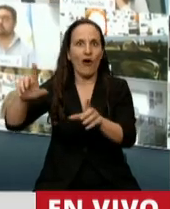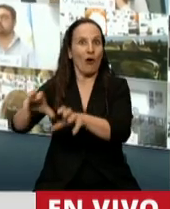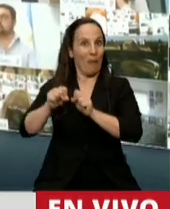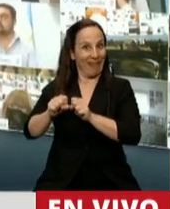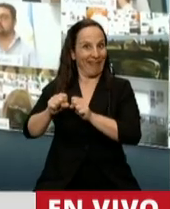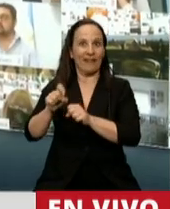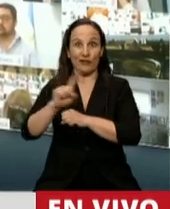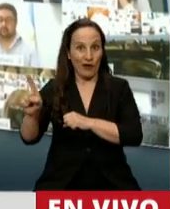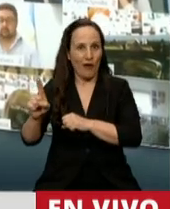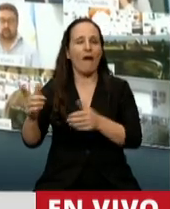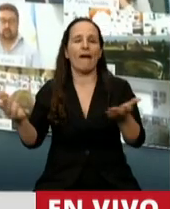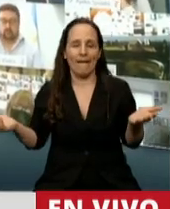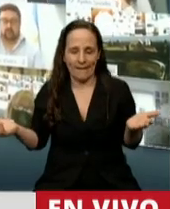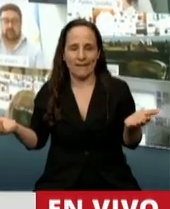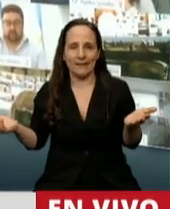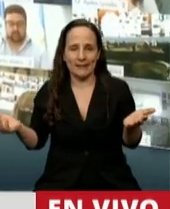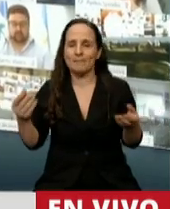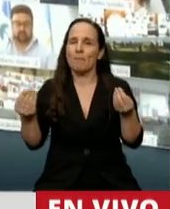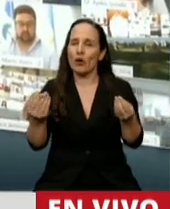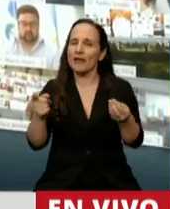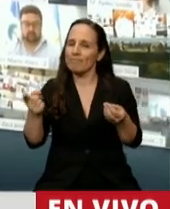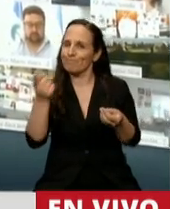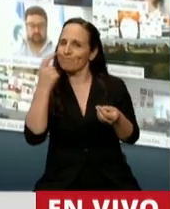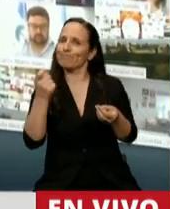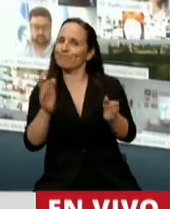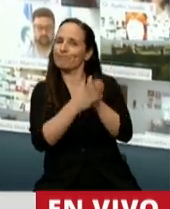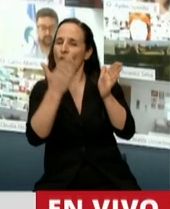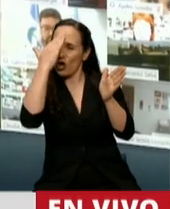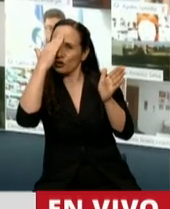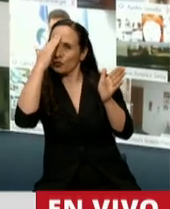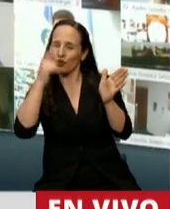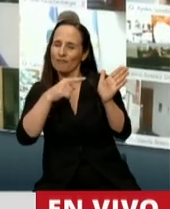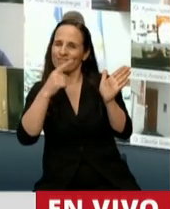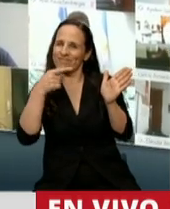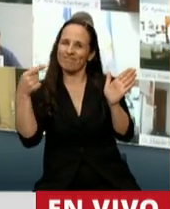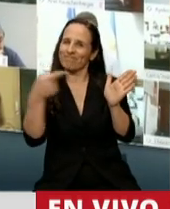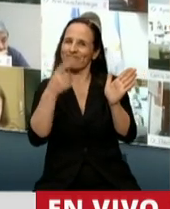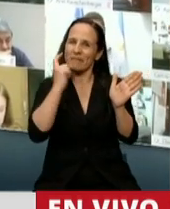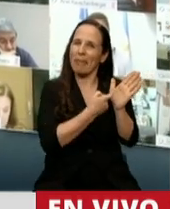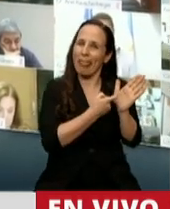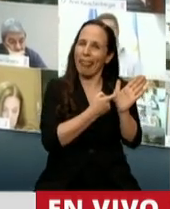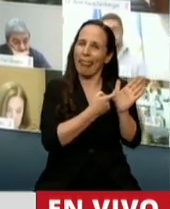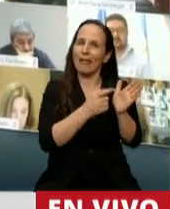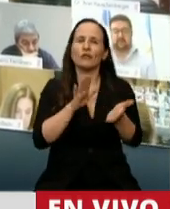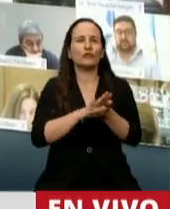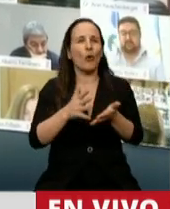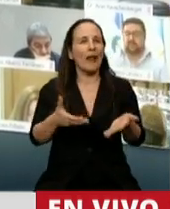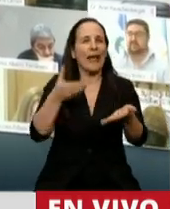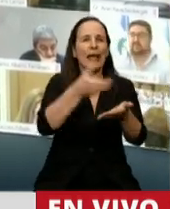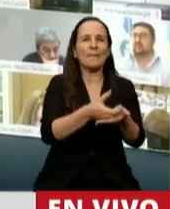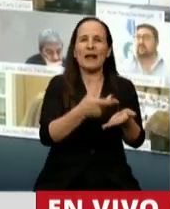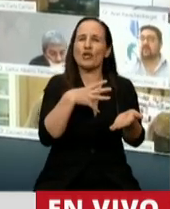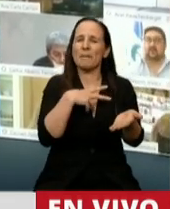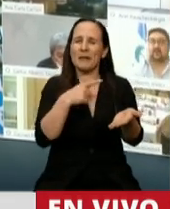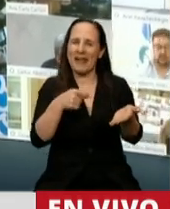de la justicia, que iba a contramano de la Constitución Nacional, que iba a contramano de la inversión privada. Solamente algunas